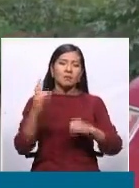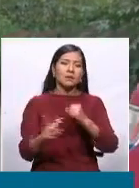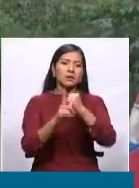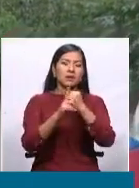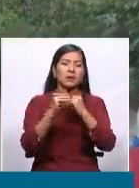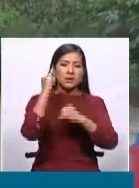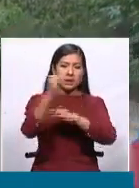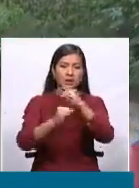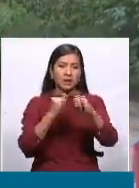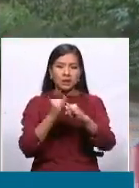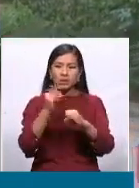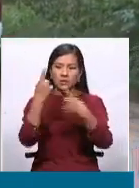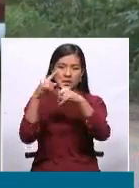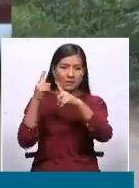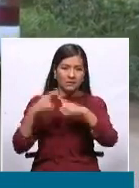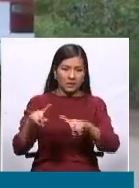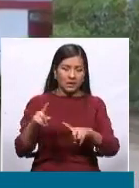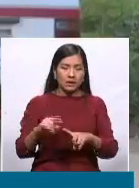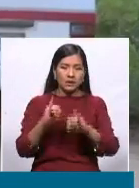como CELADE, UNPA, en fin,